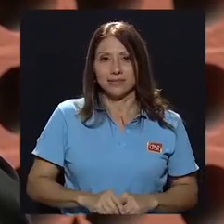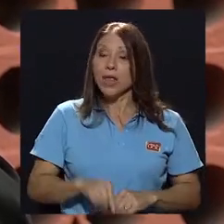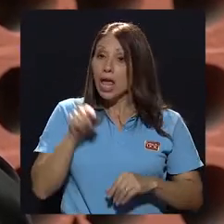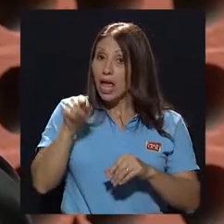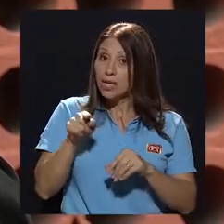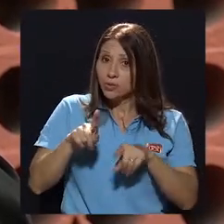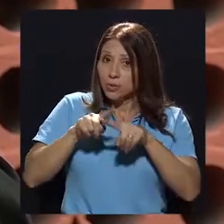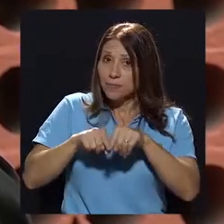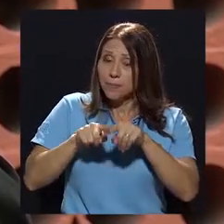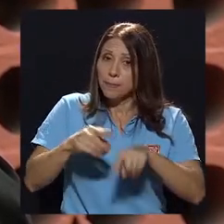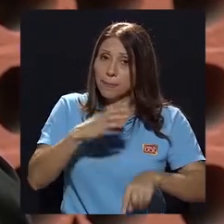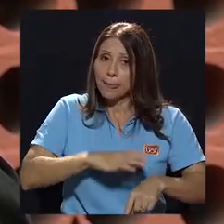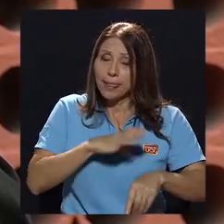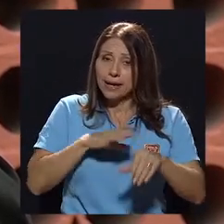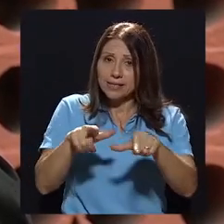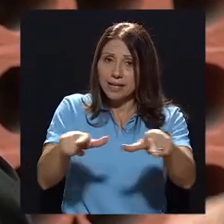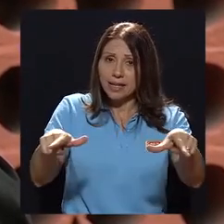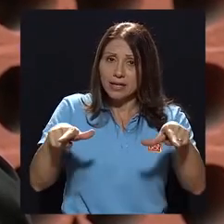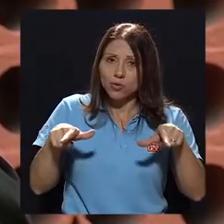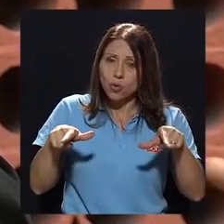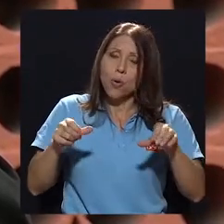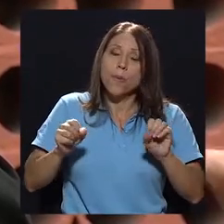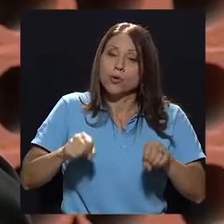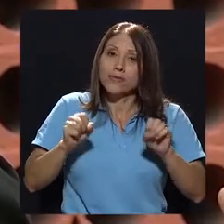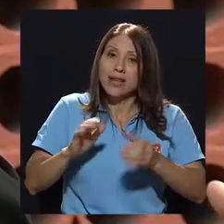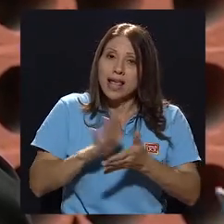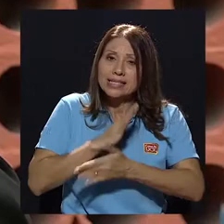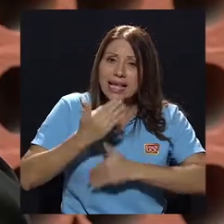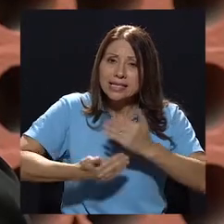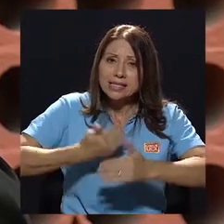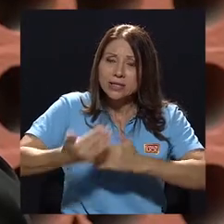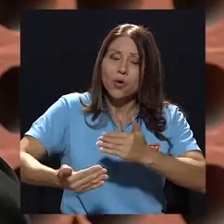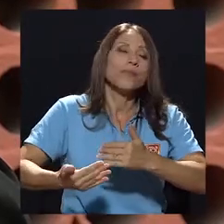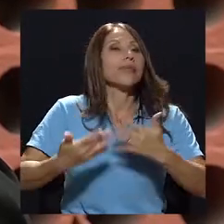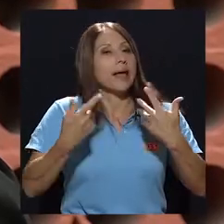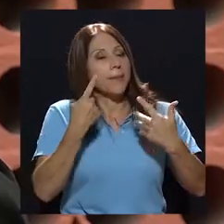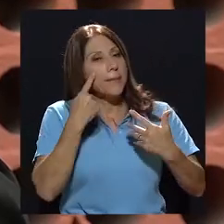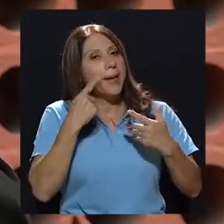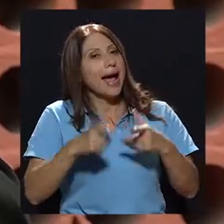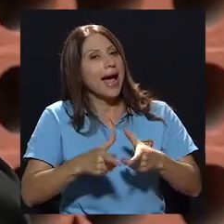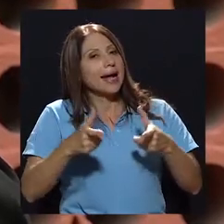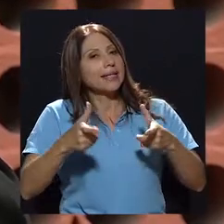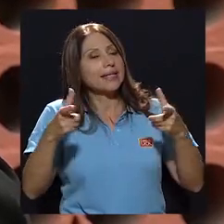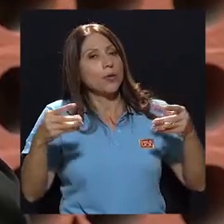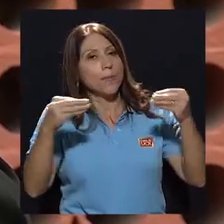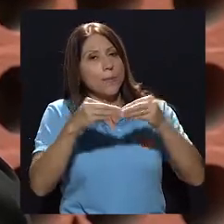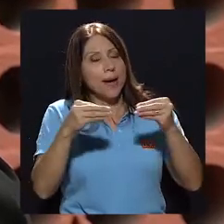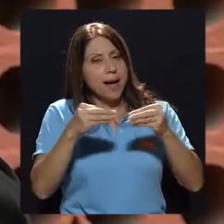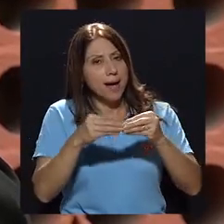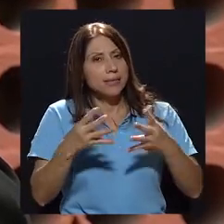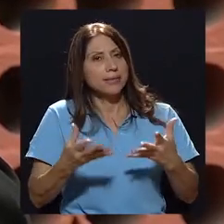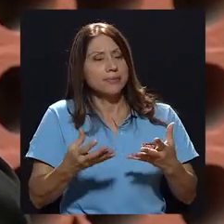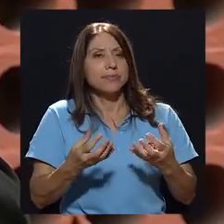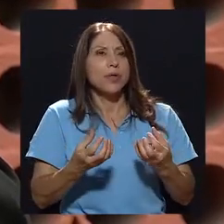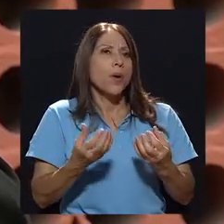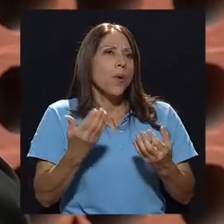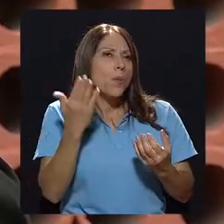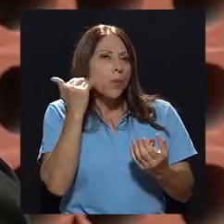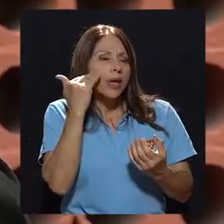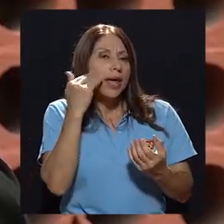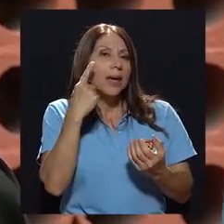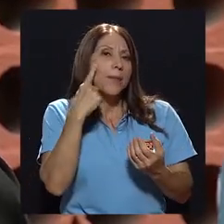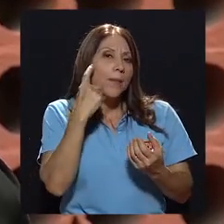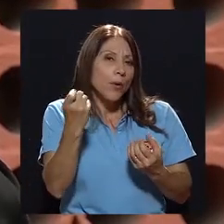de la zona y las posibilidades de gestión. A ver, ha crecido más, y esto hay que decirlo, muchas